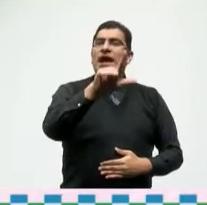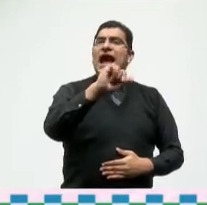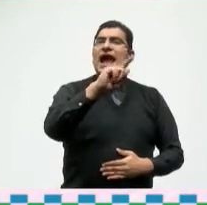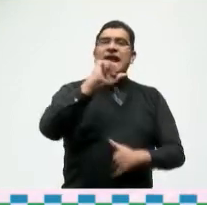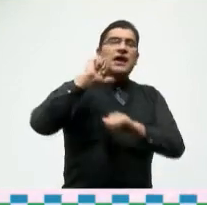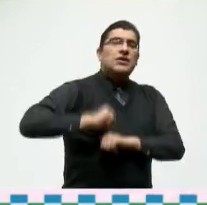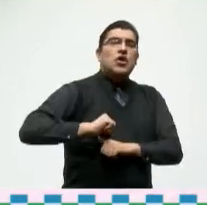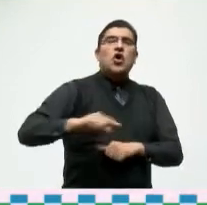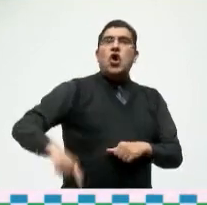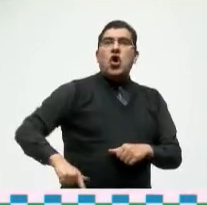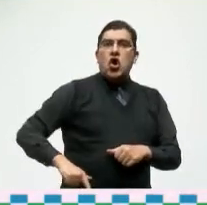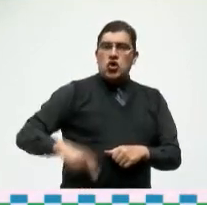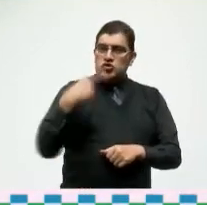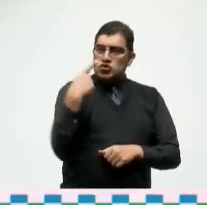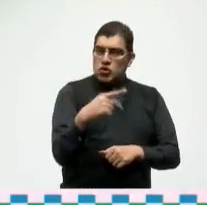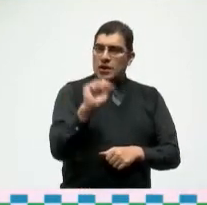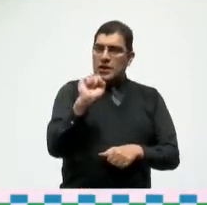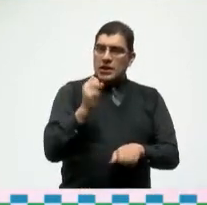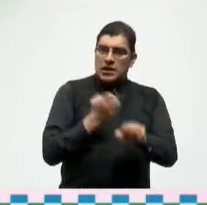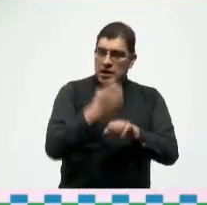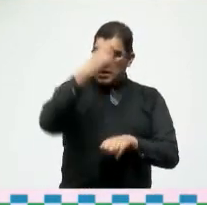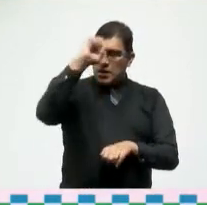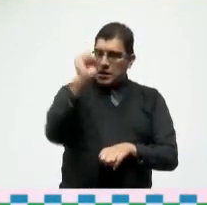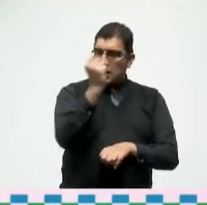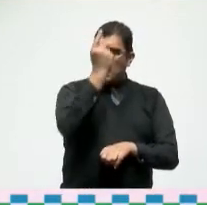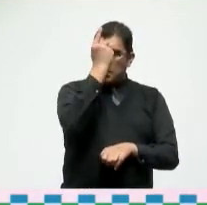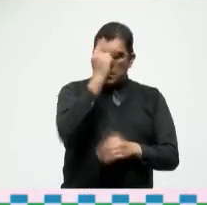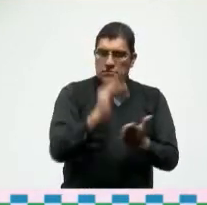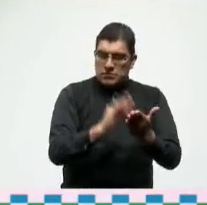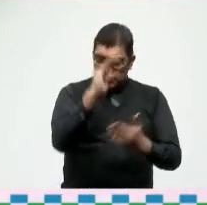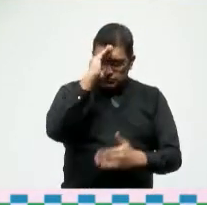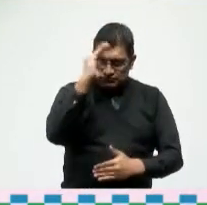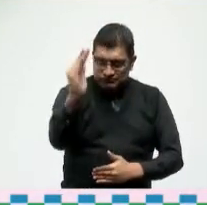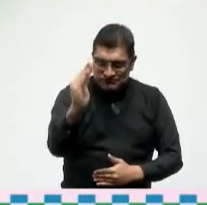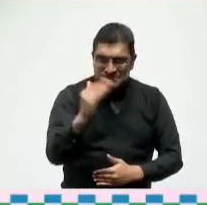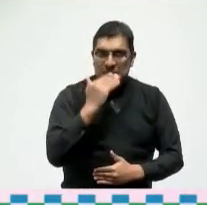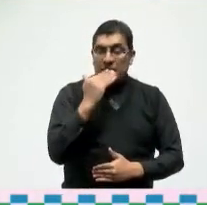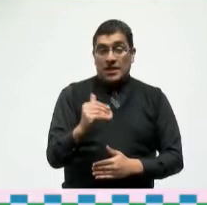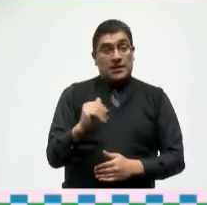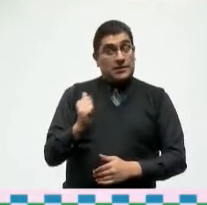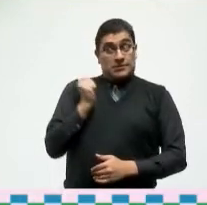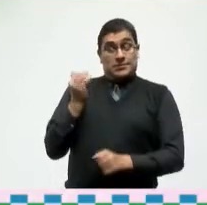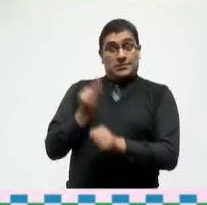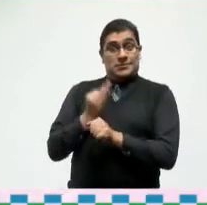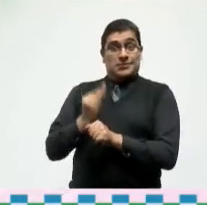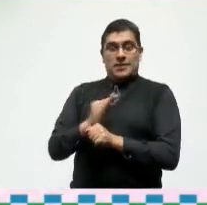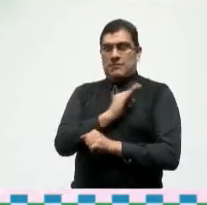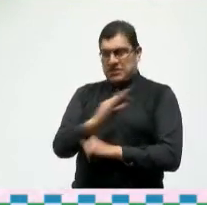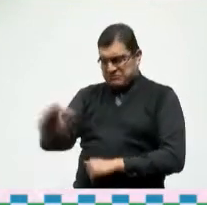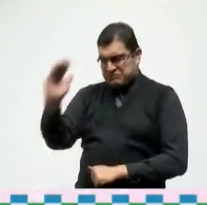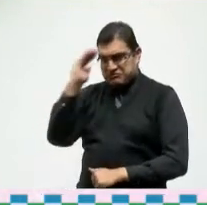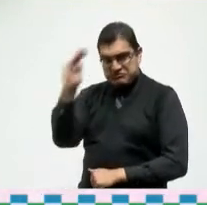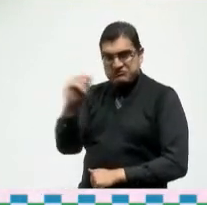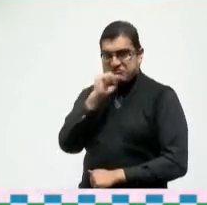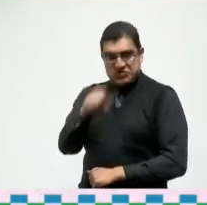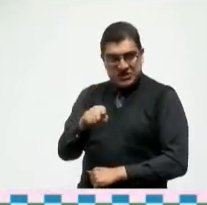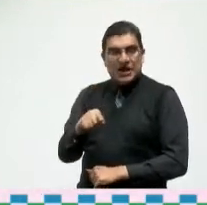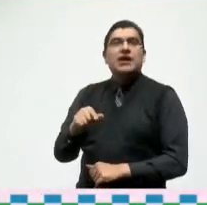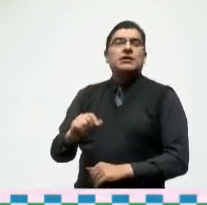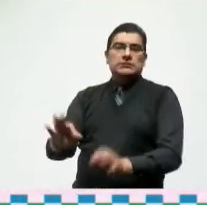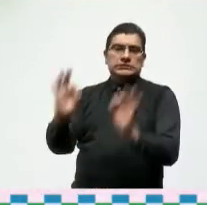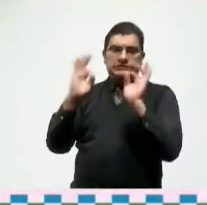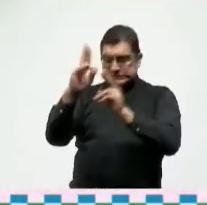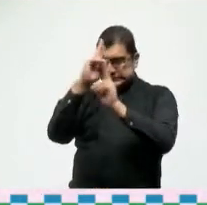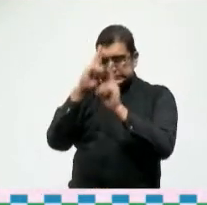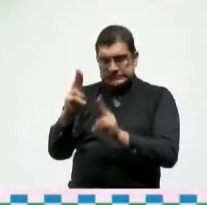López gobernador constitucional del estado de San Luis Potosí aprovecho la oportunidad para saludar al